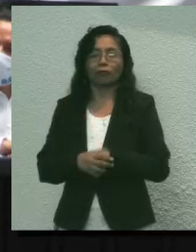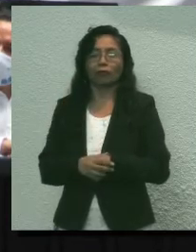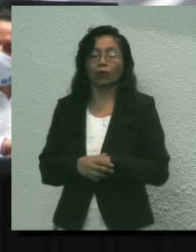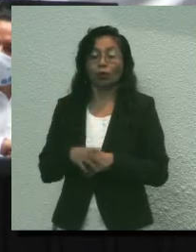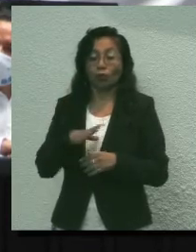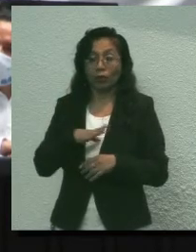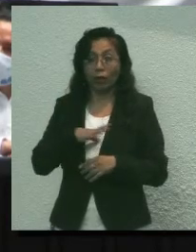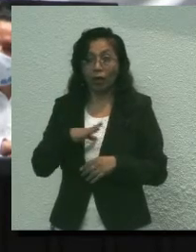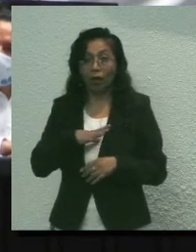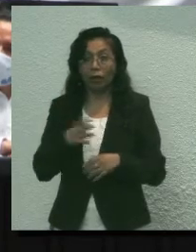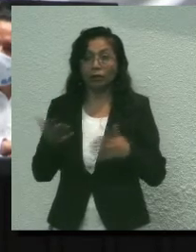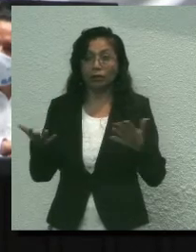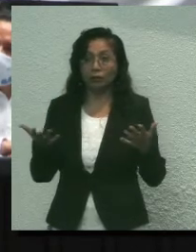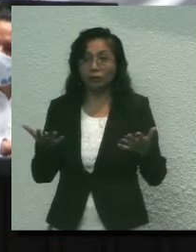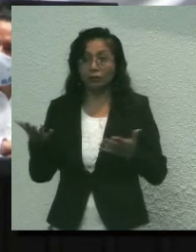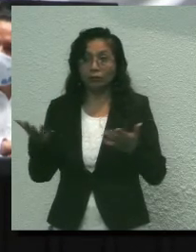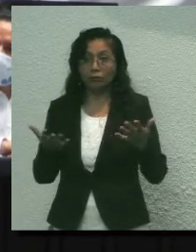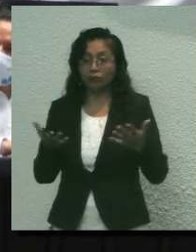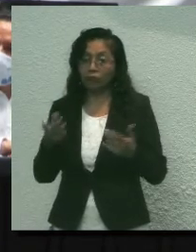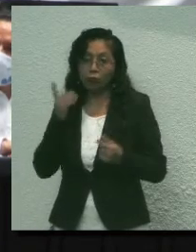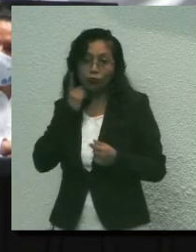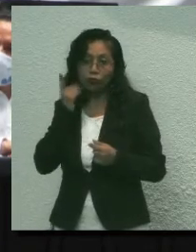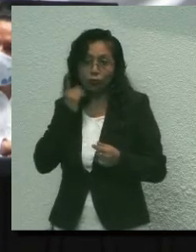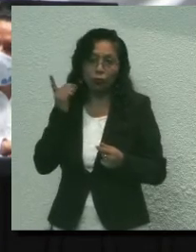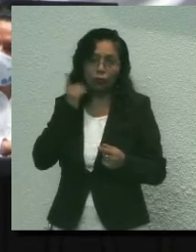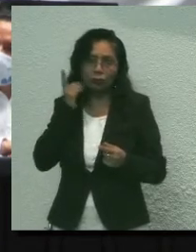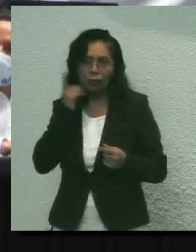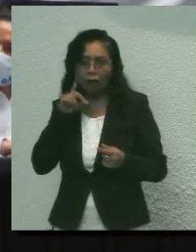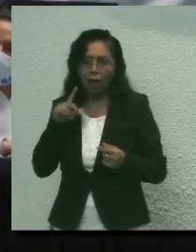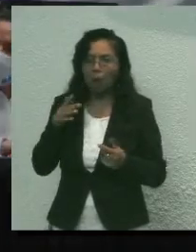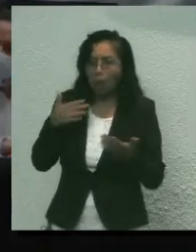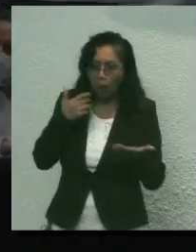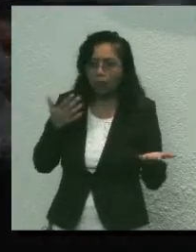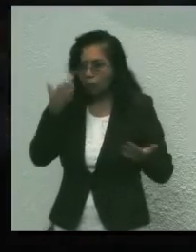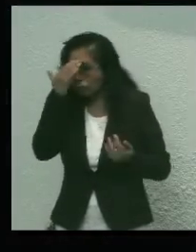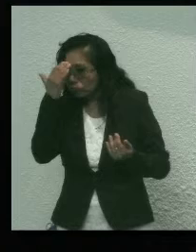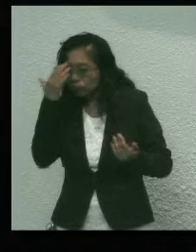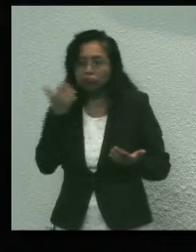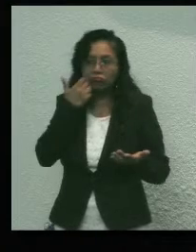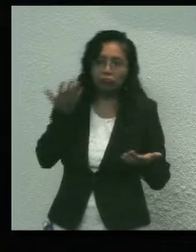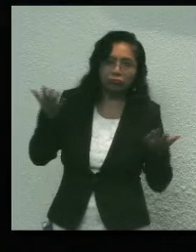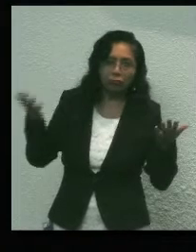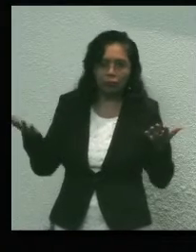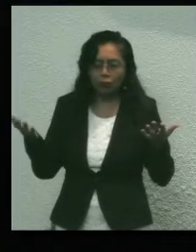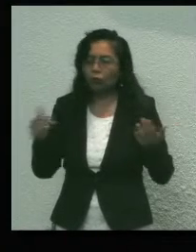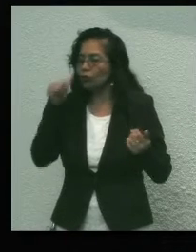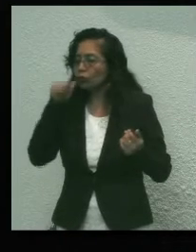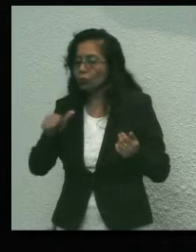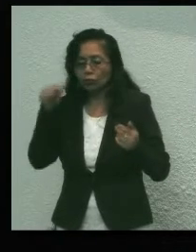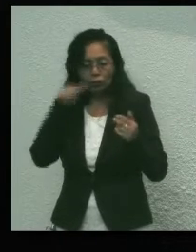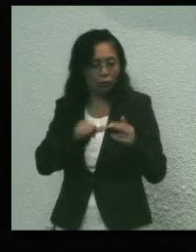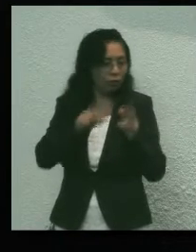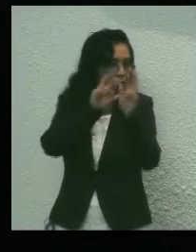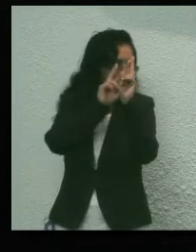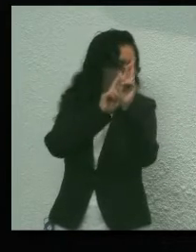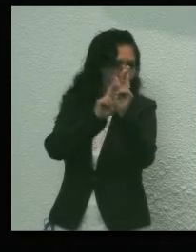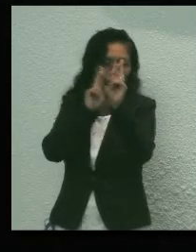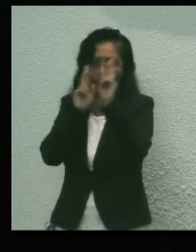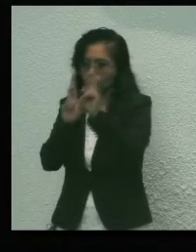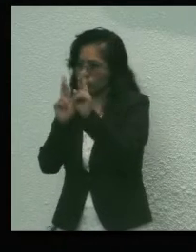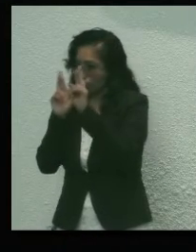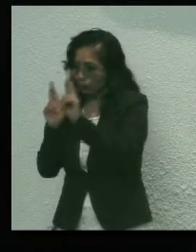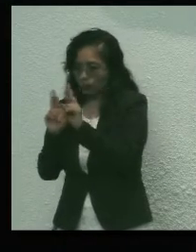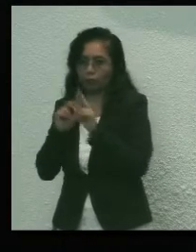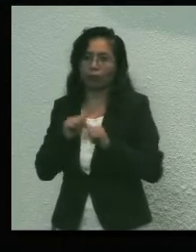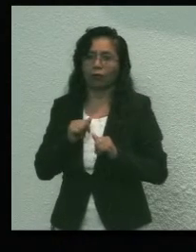se requiera de lavar de este congreso, estamos abiertos a conocerlos. Aquí, con respeto, siempre se analizarán sus iniciativas.